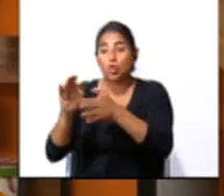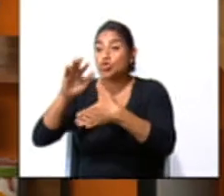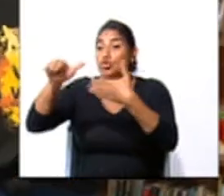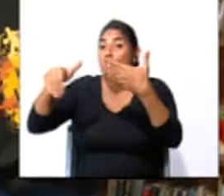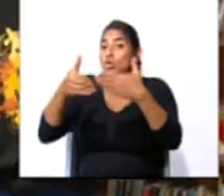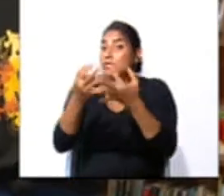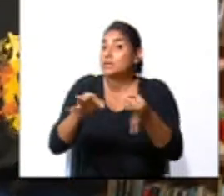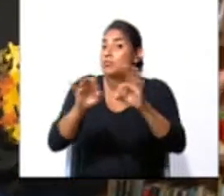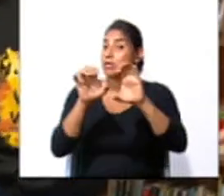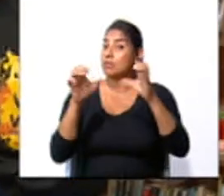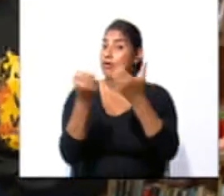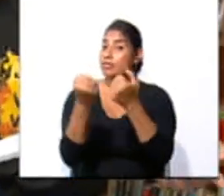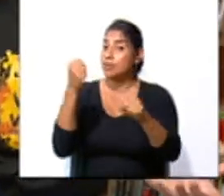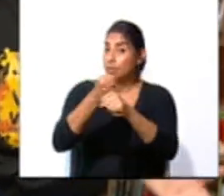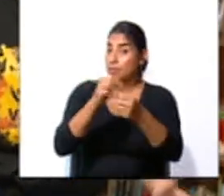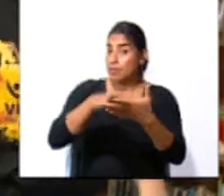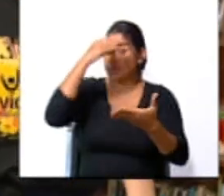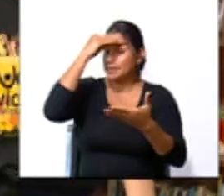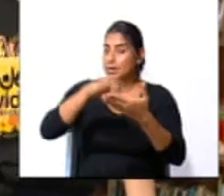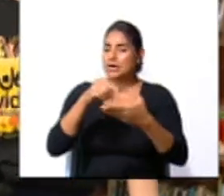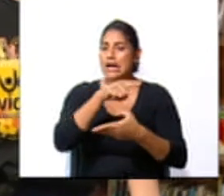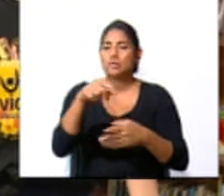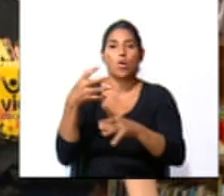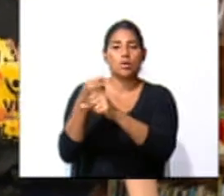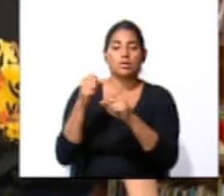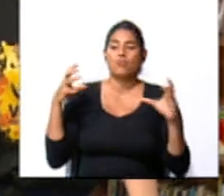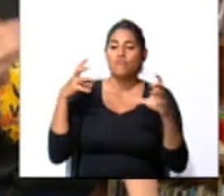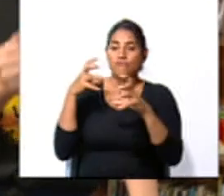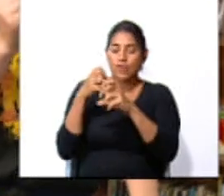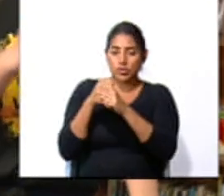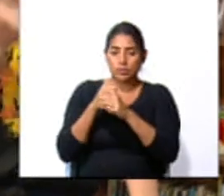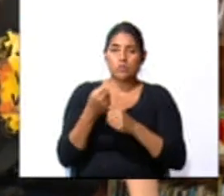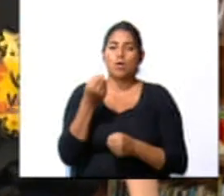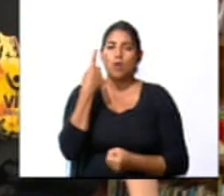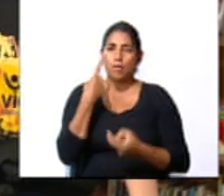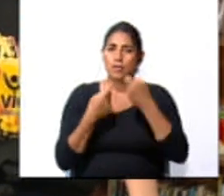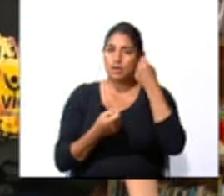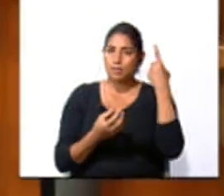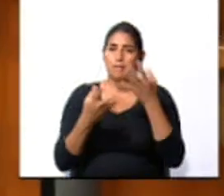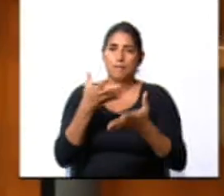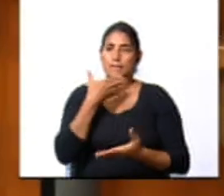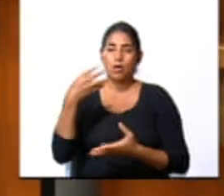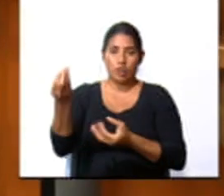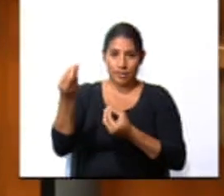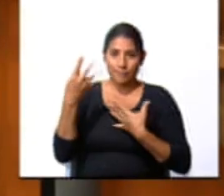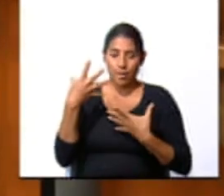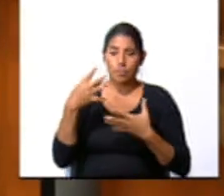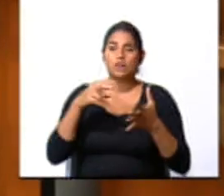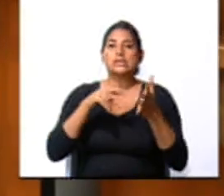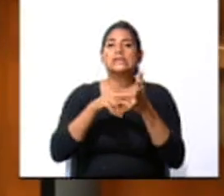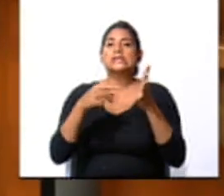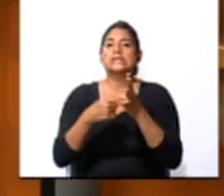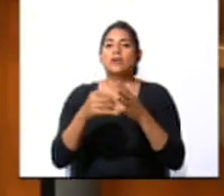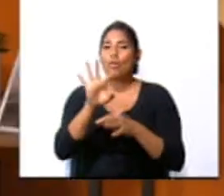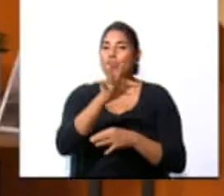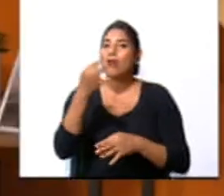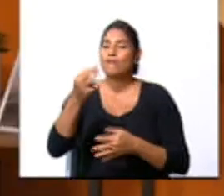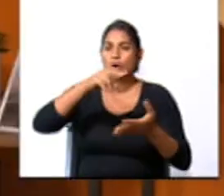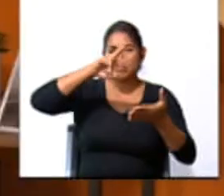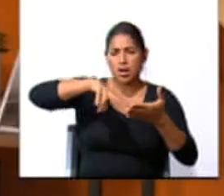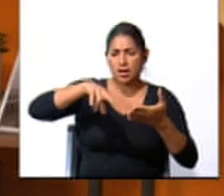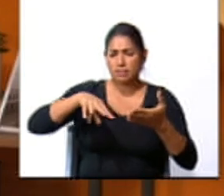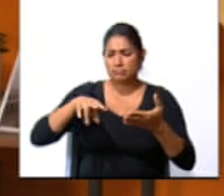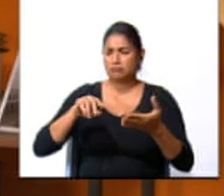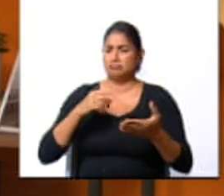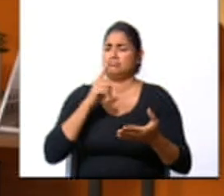cuenta. Además, esto nos ayuda a resumir y a comprender mejor la información. Es decir, es una forma de leer. ¿Quién